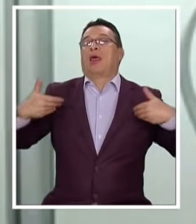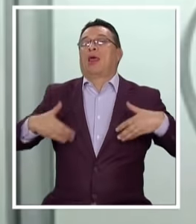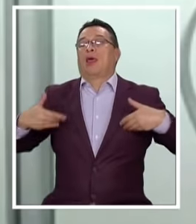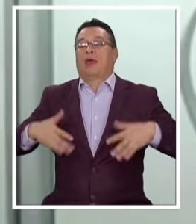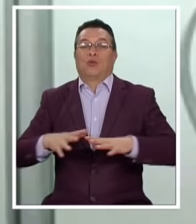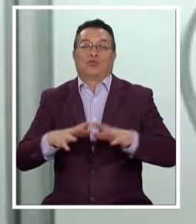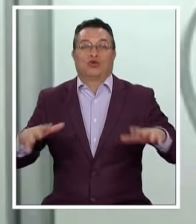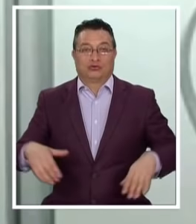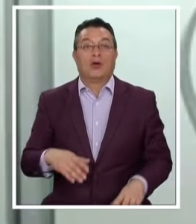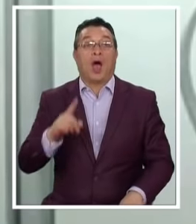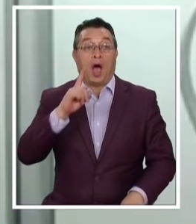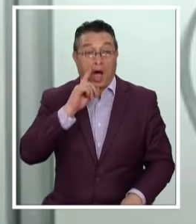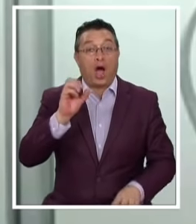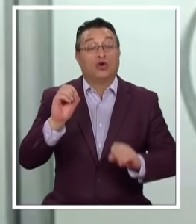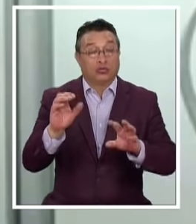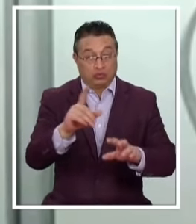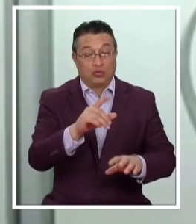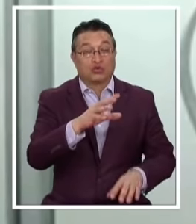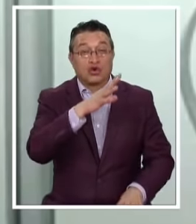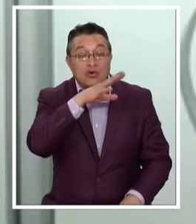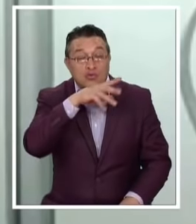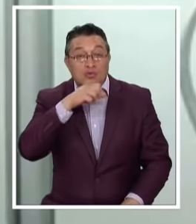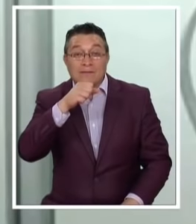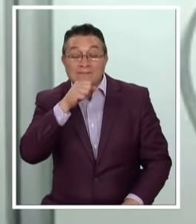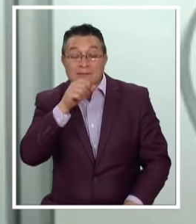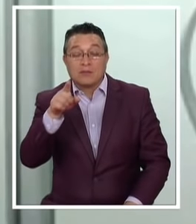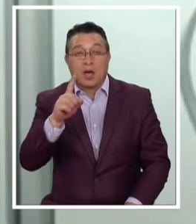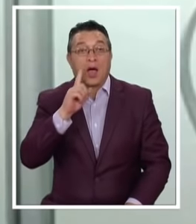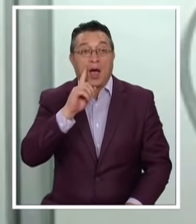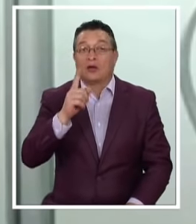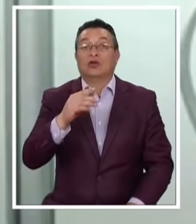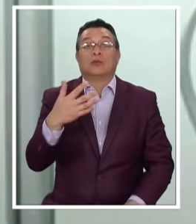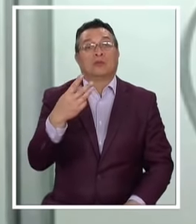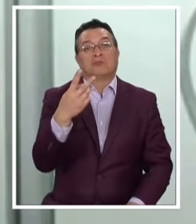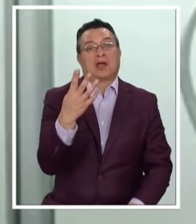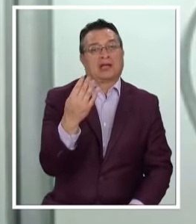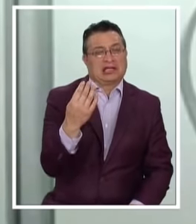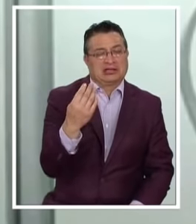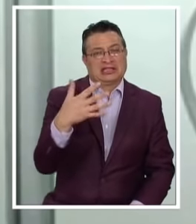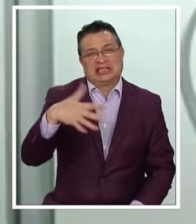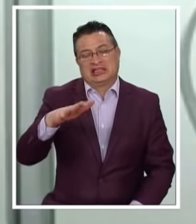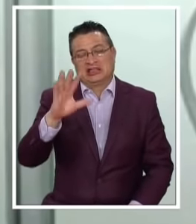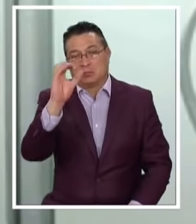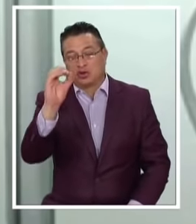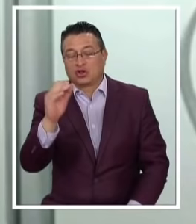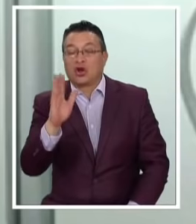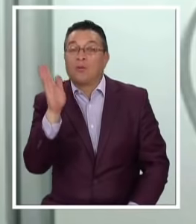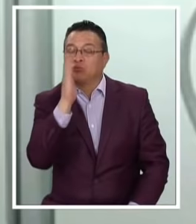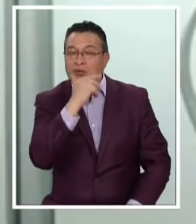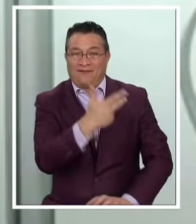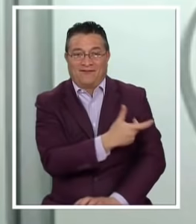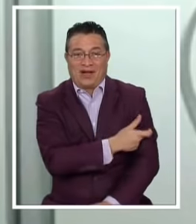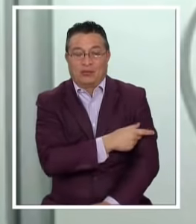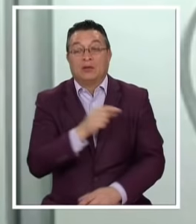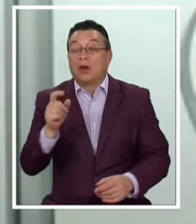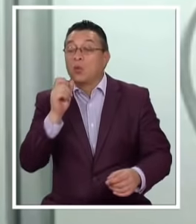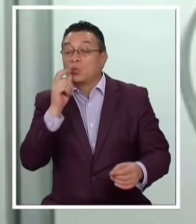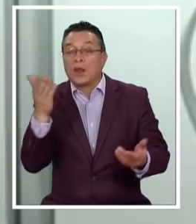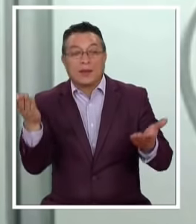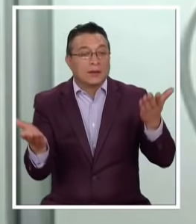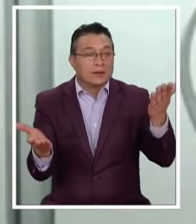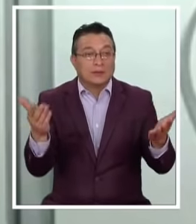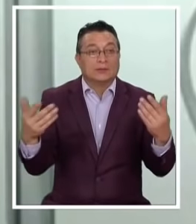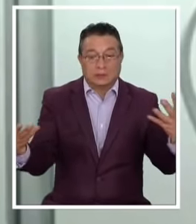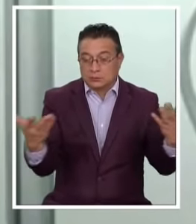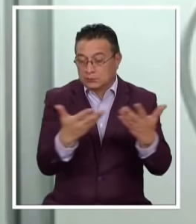un porcentaje De adultos mayores Que es poco Entre un 15 Y un 20% Que no se ha vacunado Y habría que comparar Entre ambos Para ver Cuáles se enferman